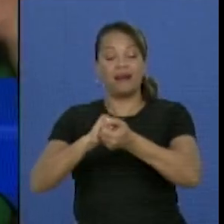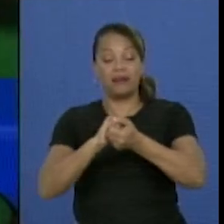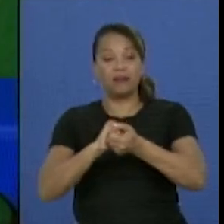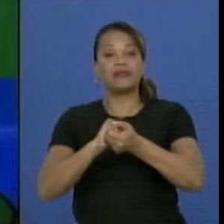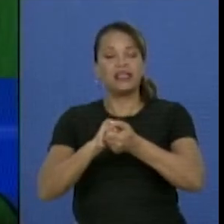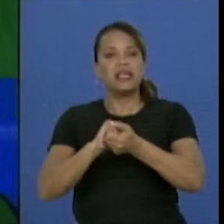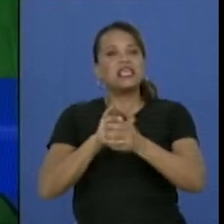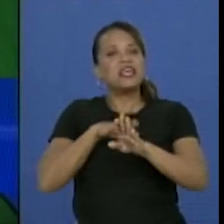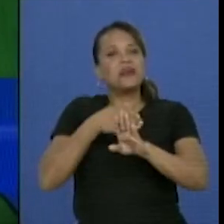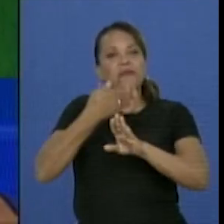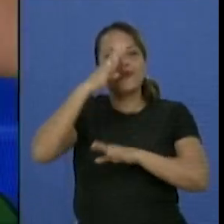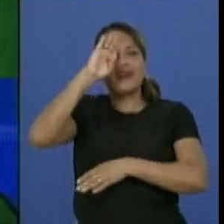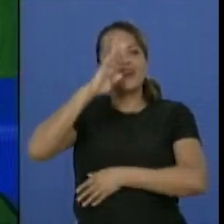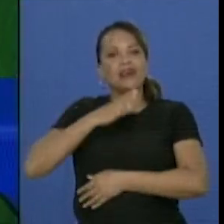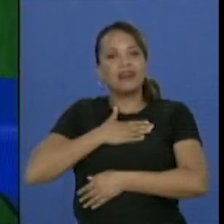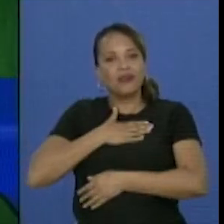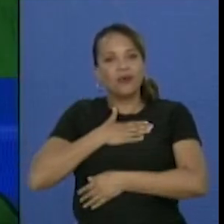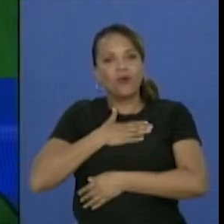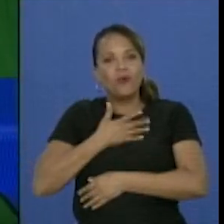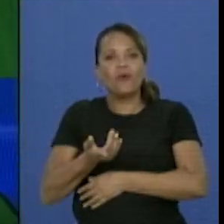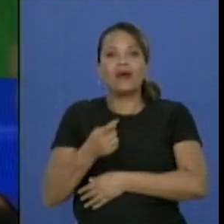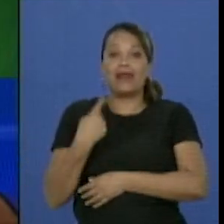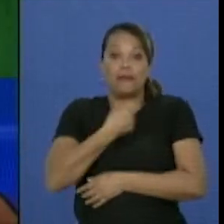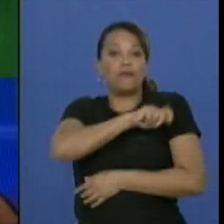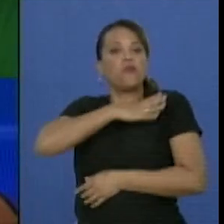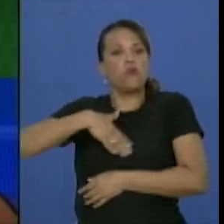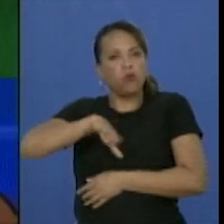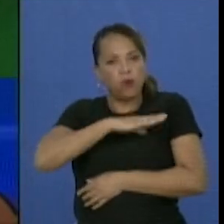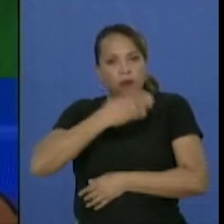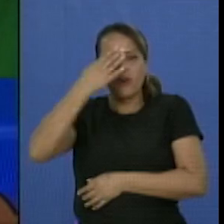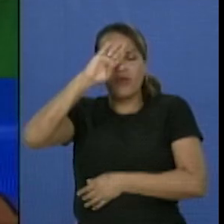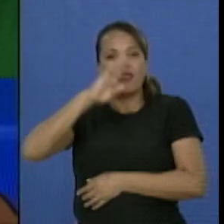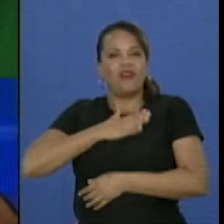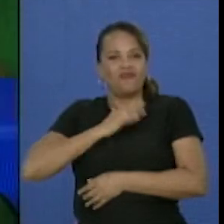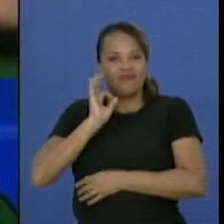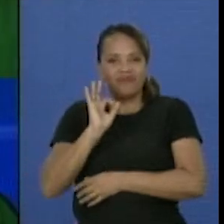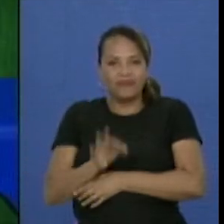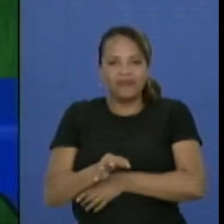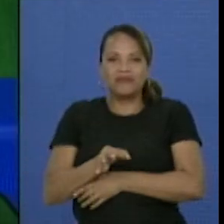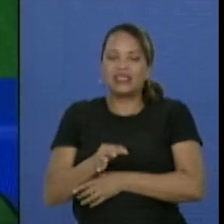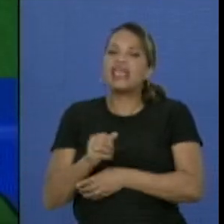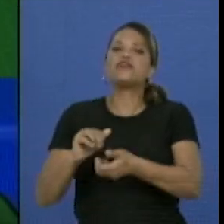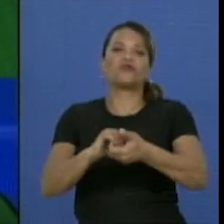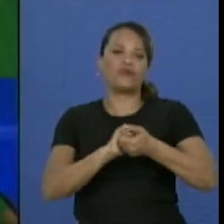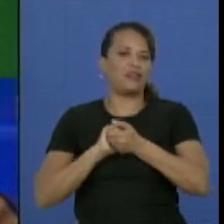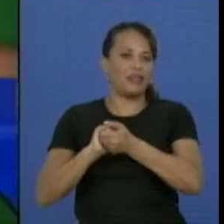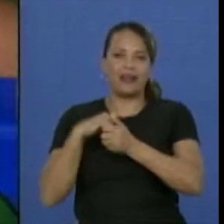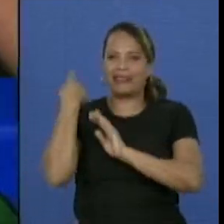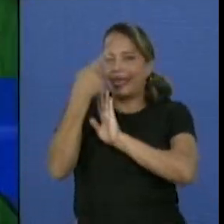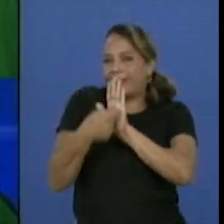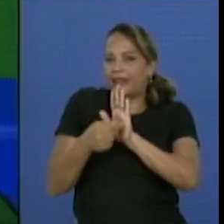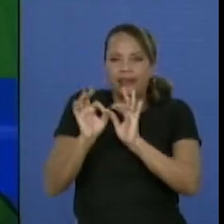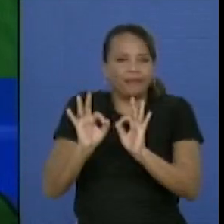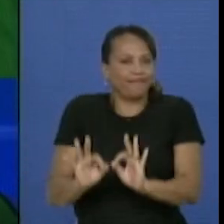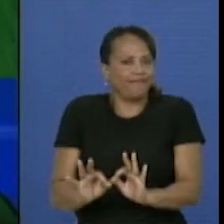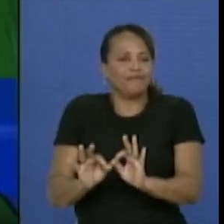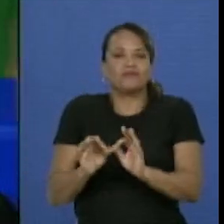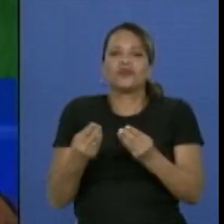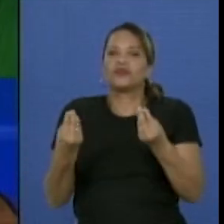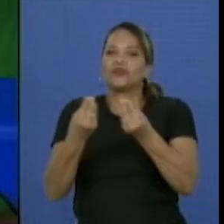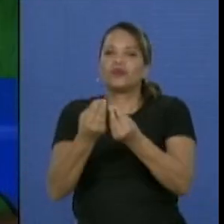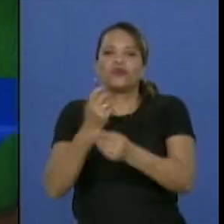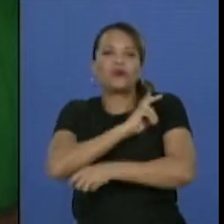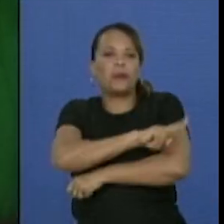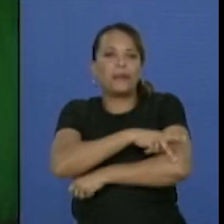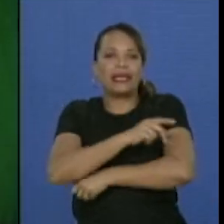una vez que Cuba, el pueblo cubano, el pueblo cubano es muy solidario con los pueblos